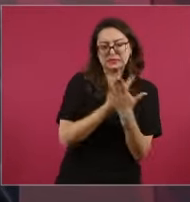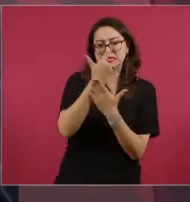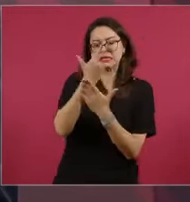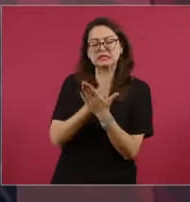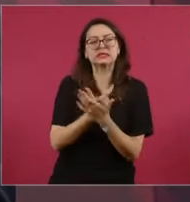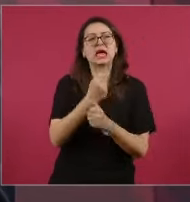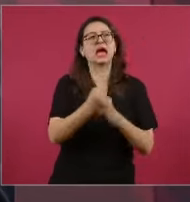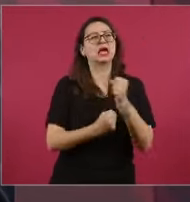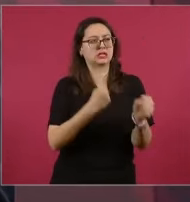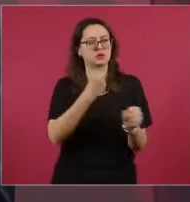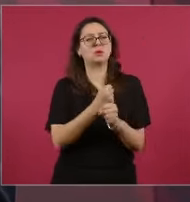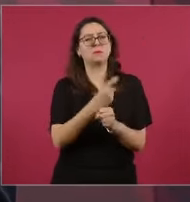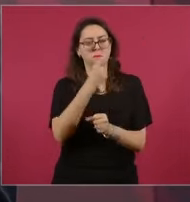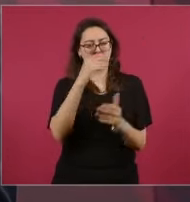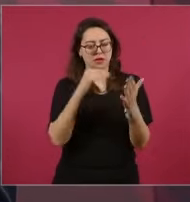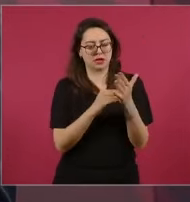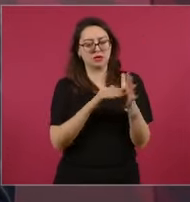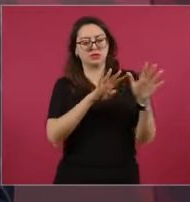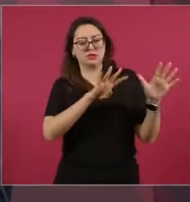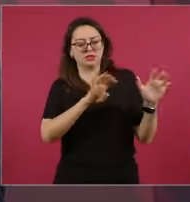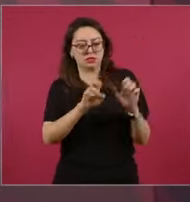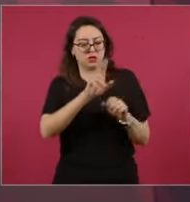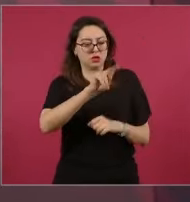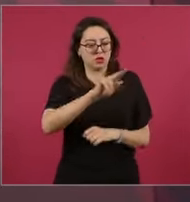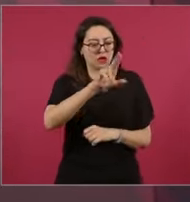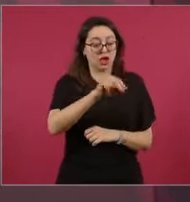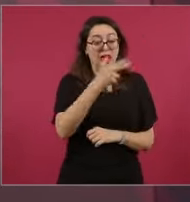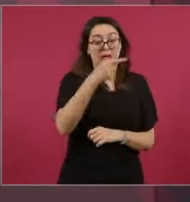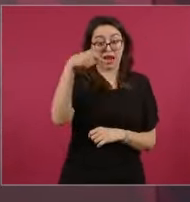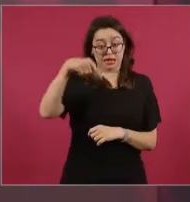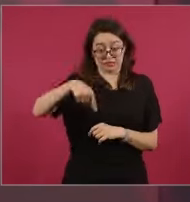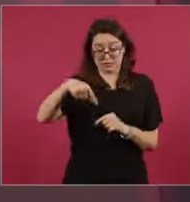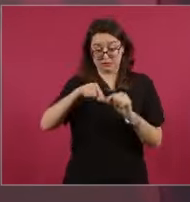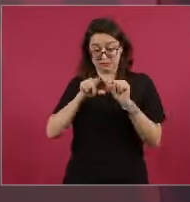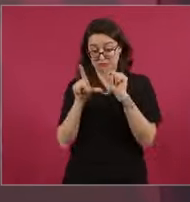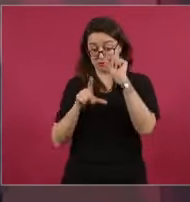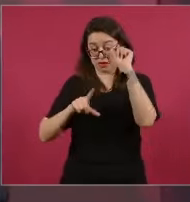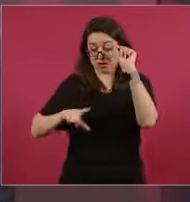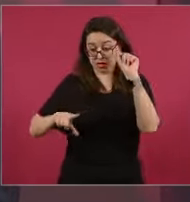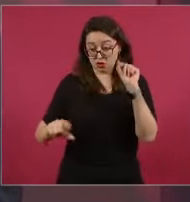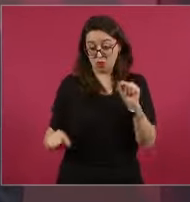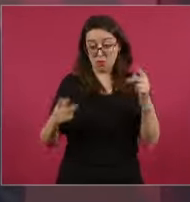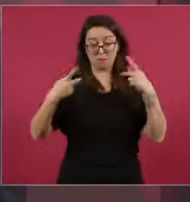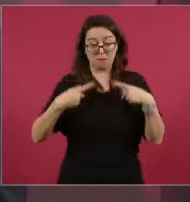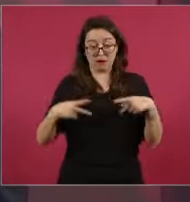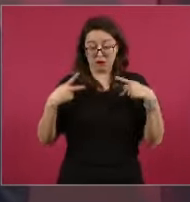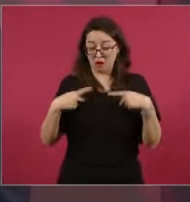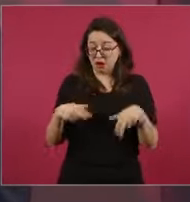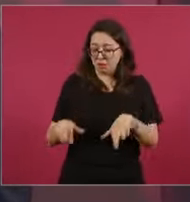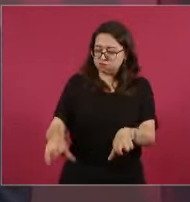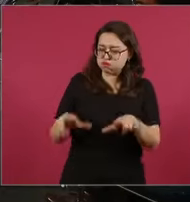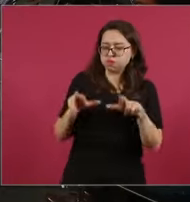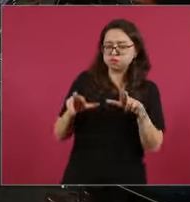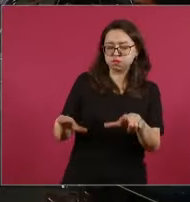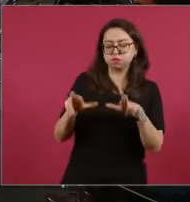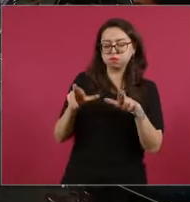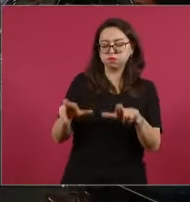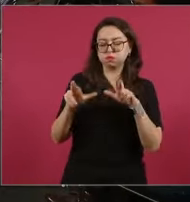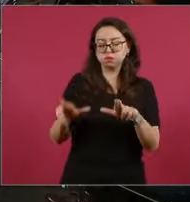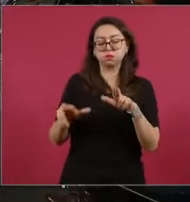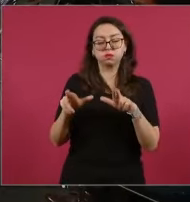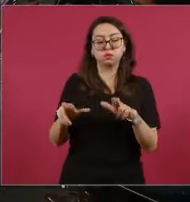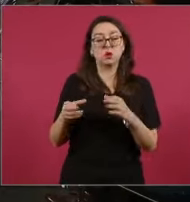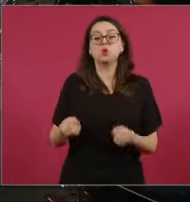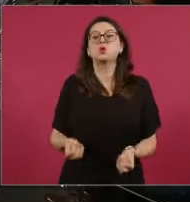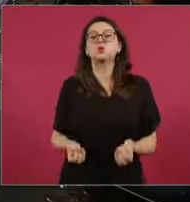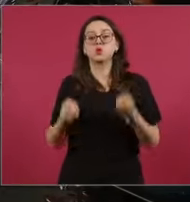1988, y sólo había en la lista de los más ricos del mundo,